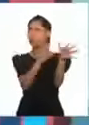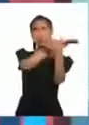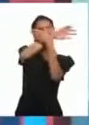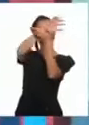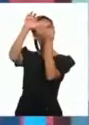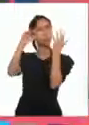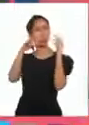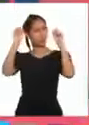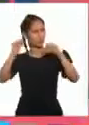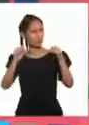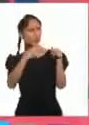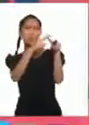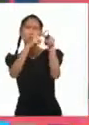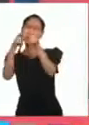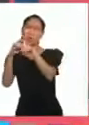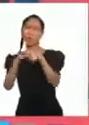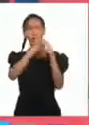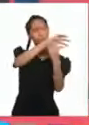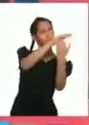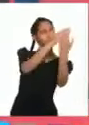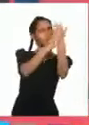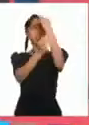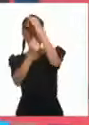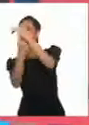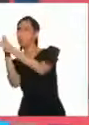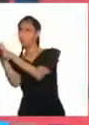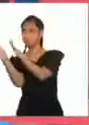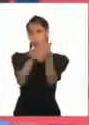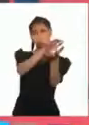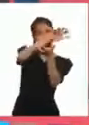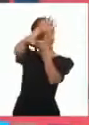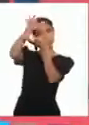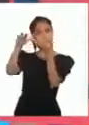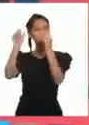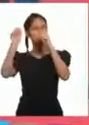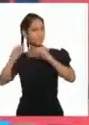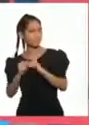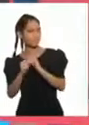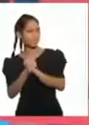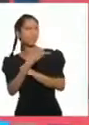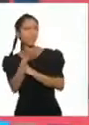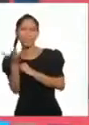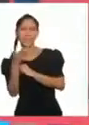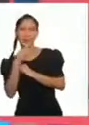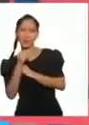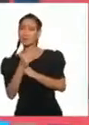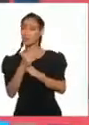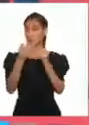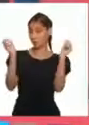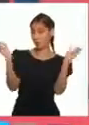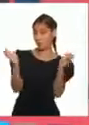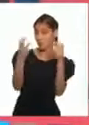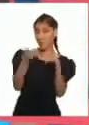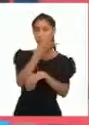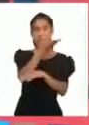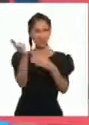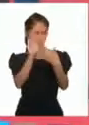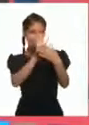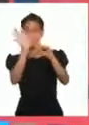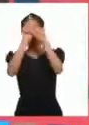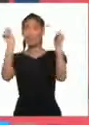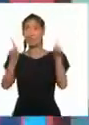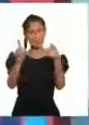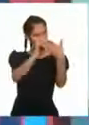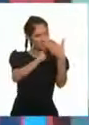ambiente. Chicas y chicos, los invitamos a escribir en su pizarra palabrera una frase que los